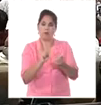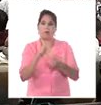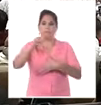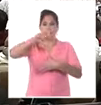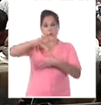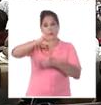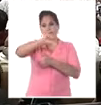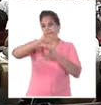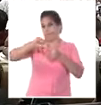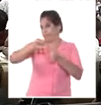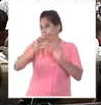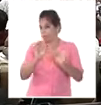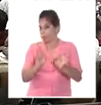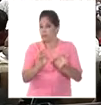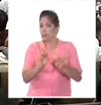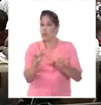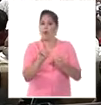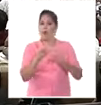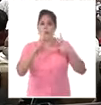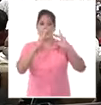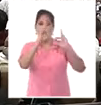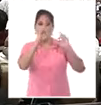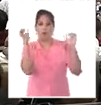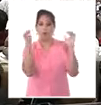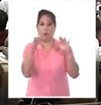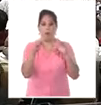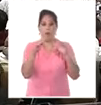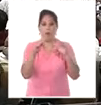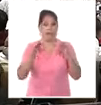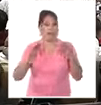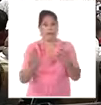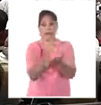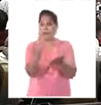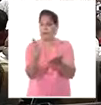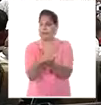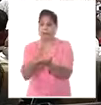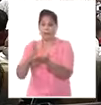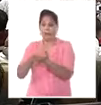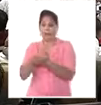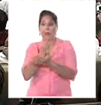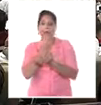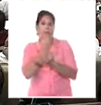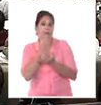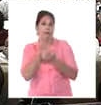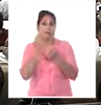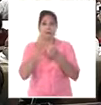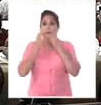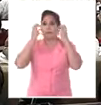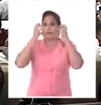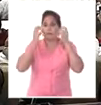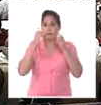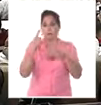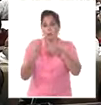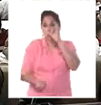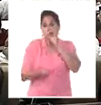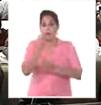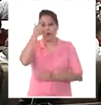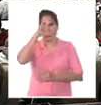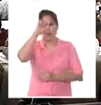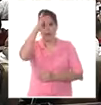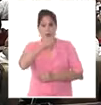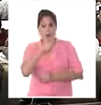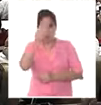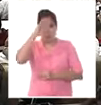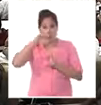Latina. Hasta los cementerios y los parques fueron vendidos y se armó el proyecto del ALCA. Como